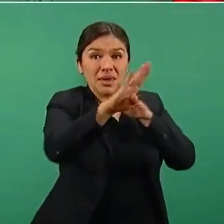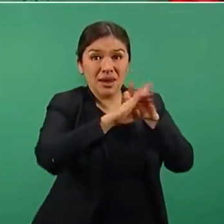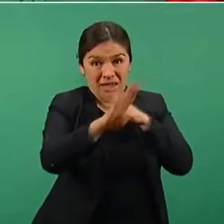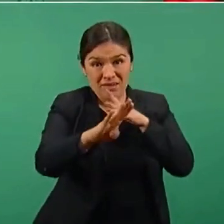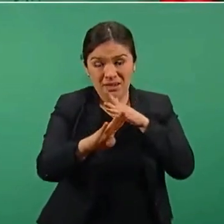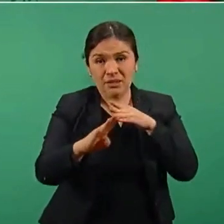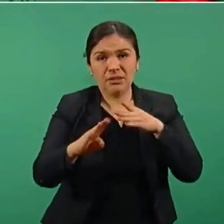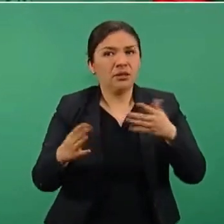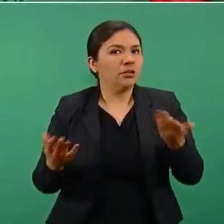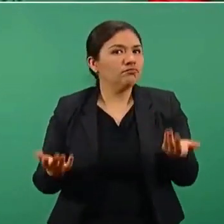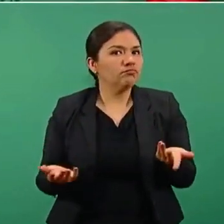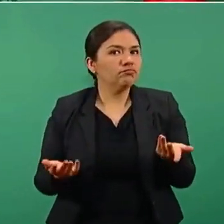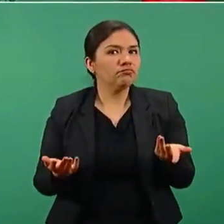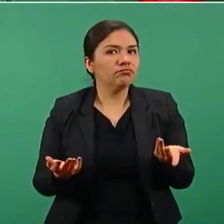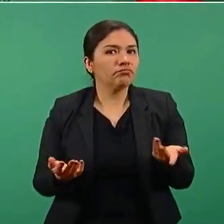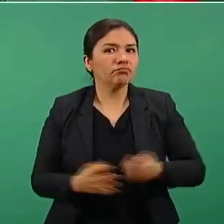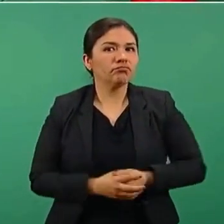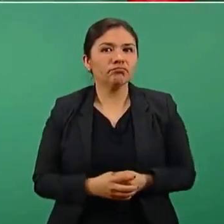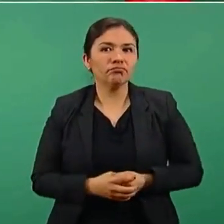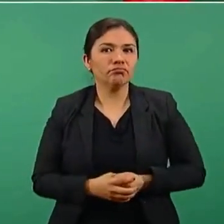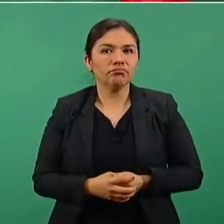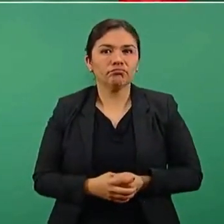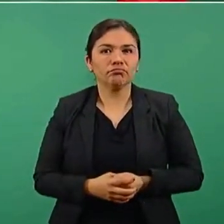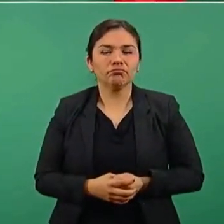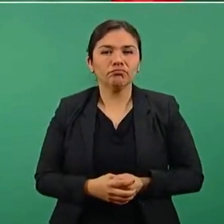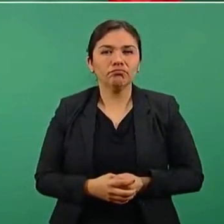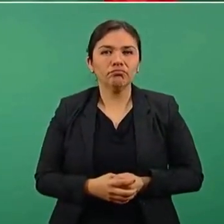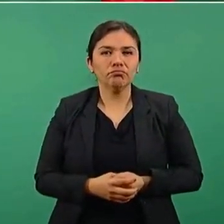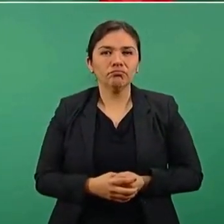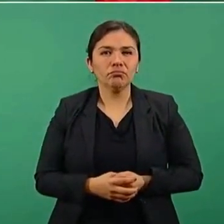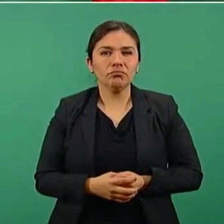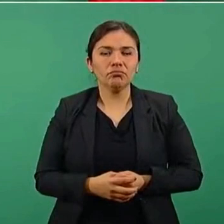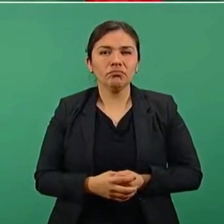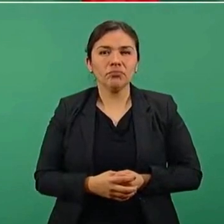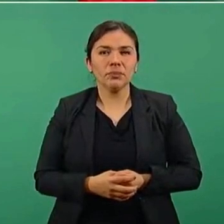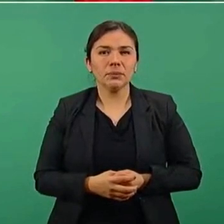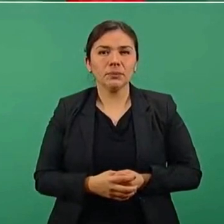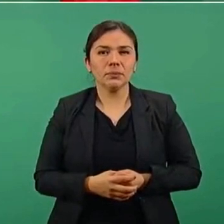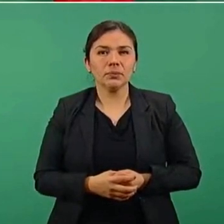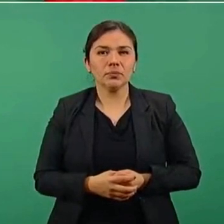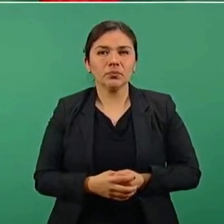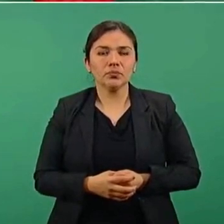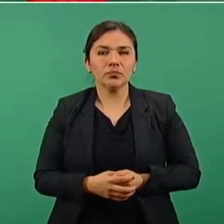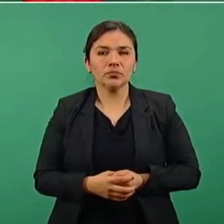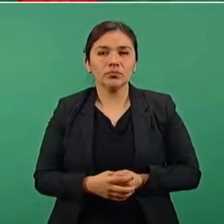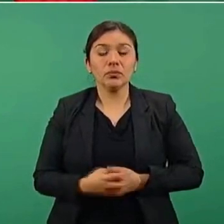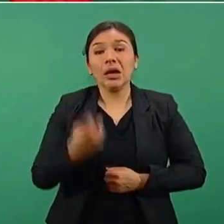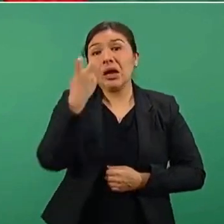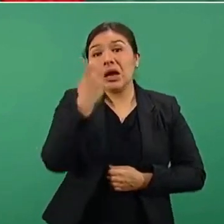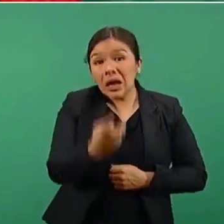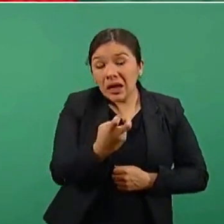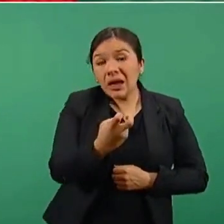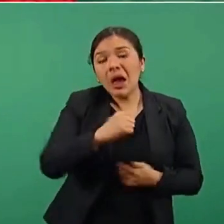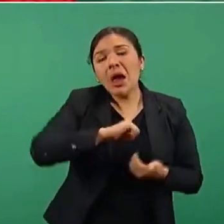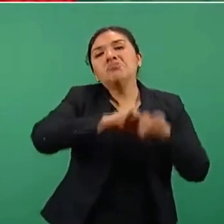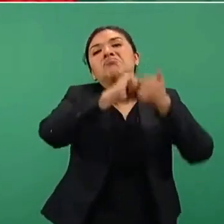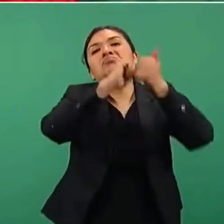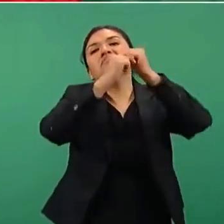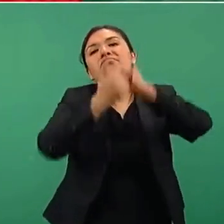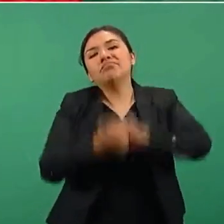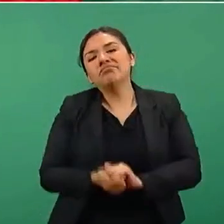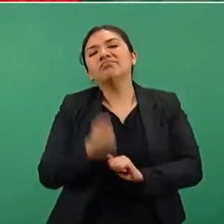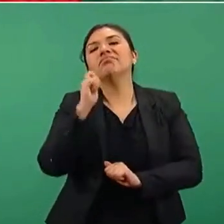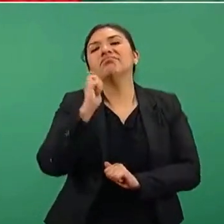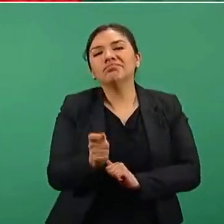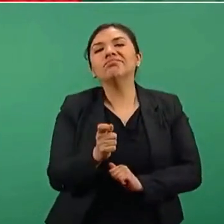ha originado el